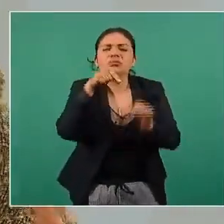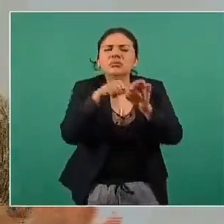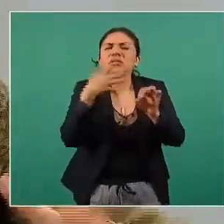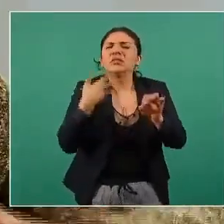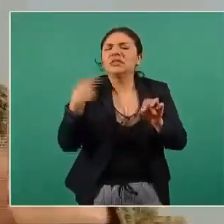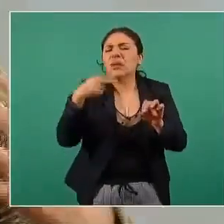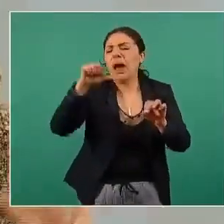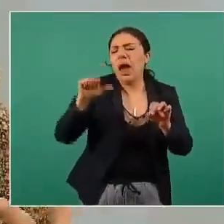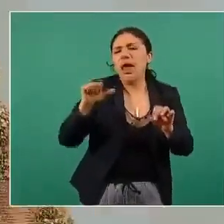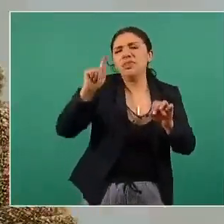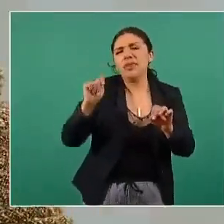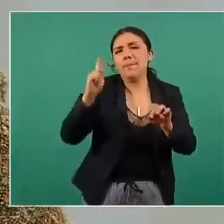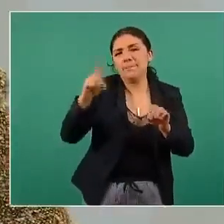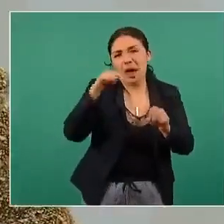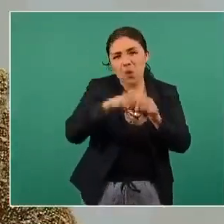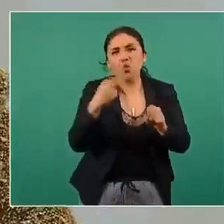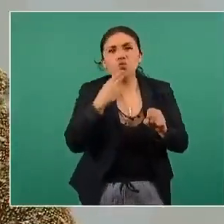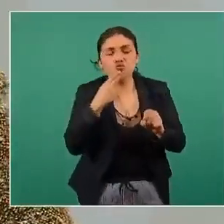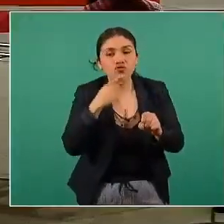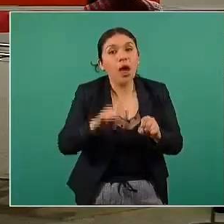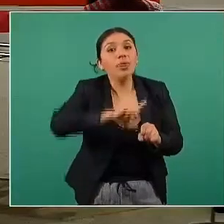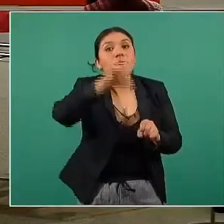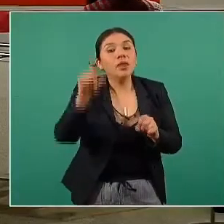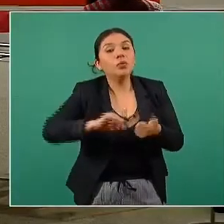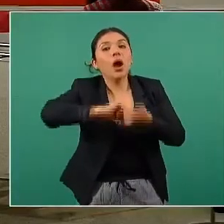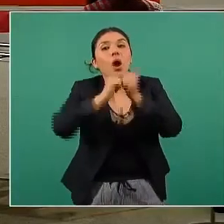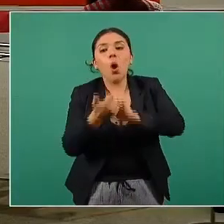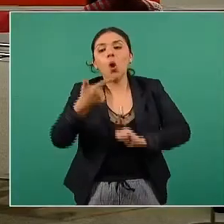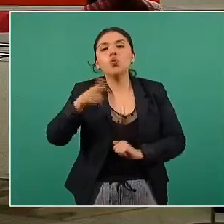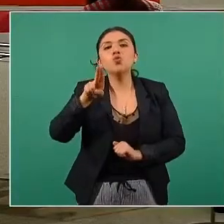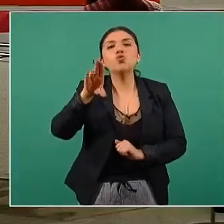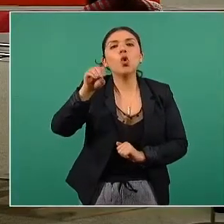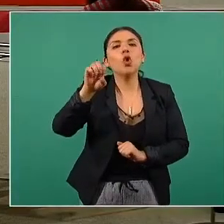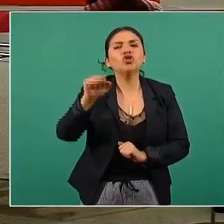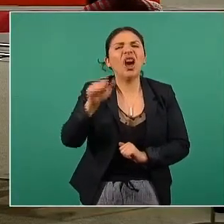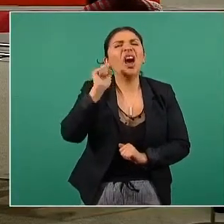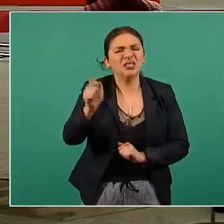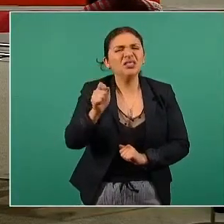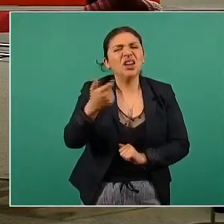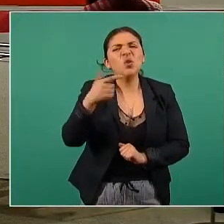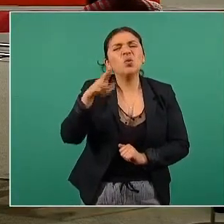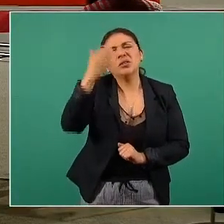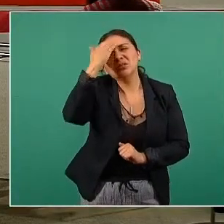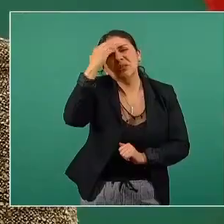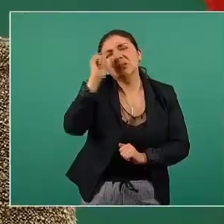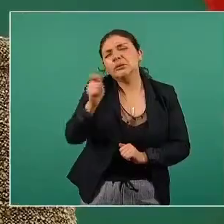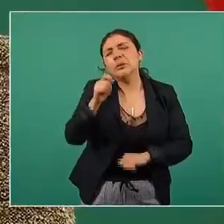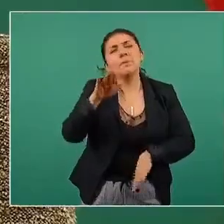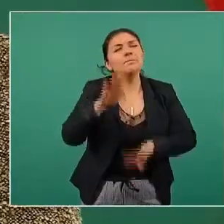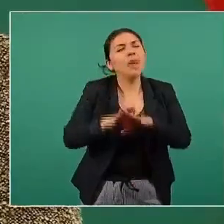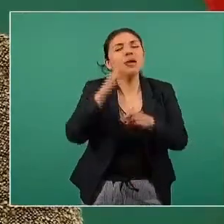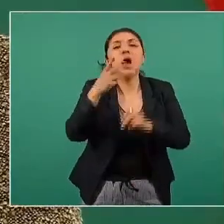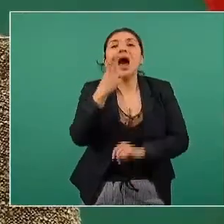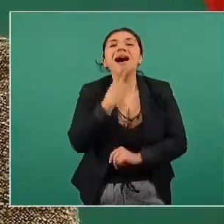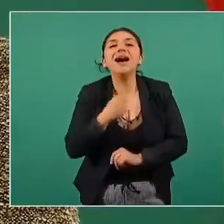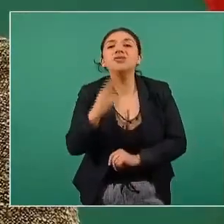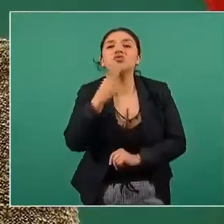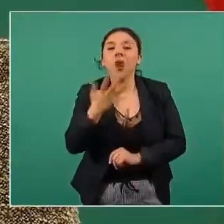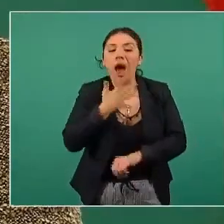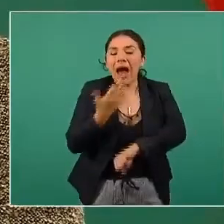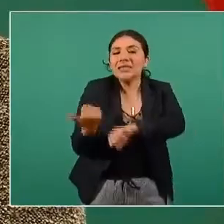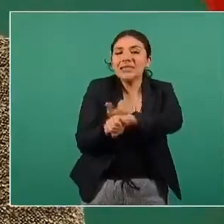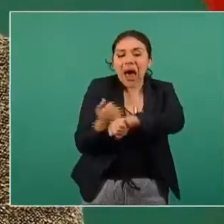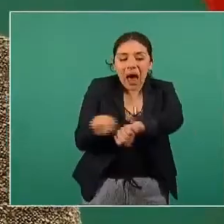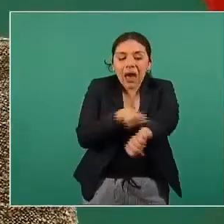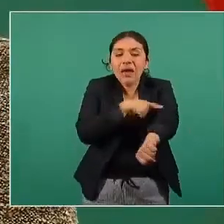ATP que es la que se utiliza pero después viene la glucosa y la glucosa sabemos que es uno de los mecanismos es el azúcar que tenemos en